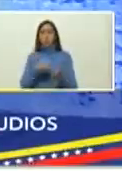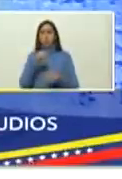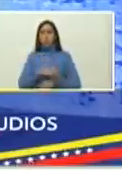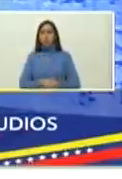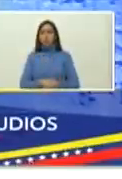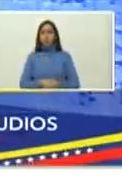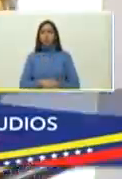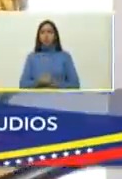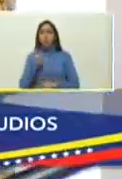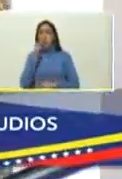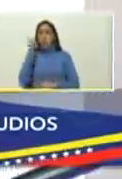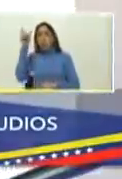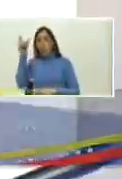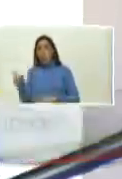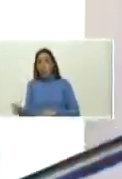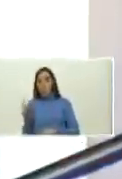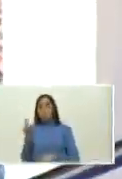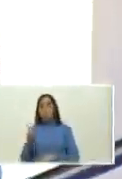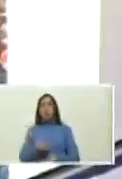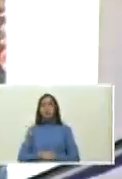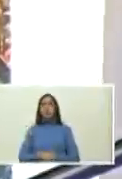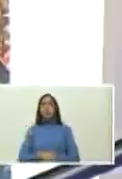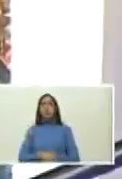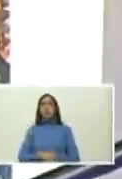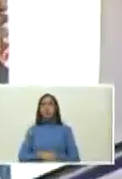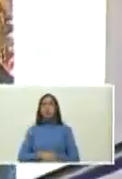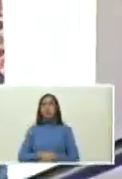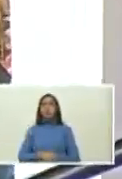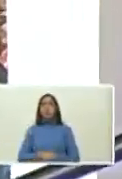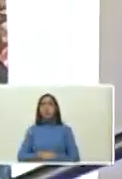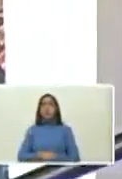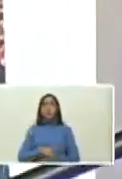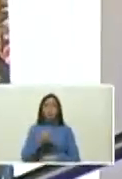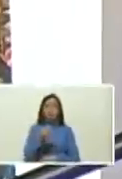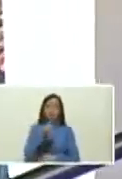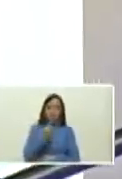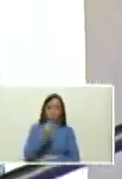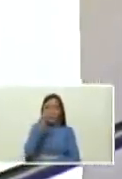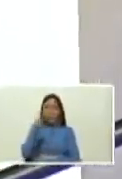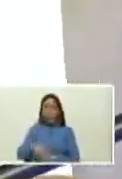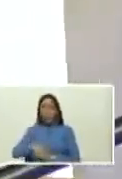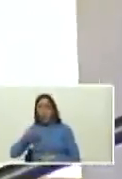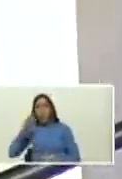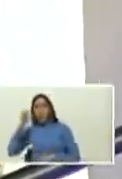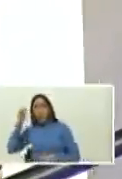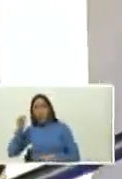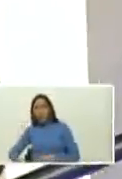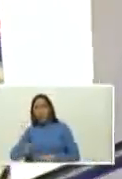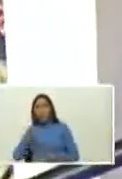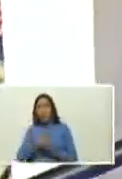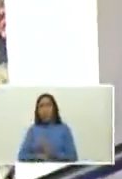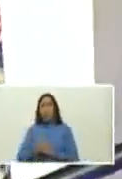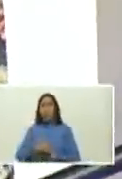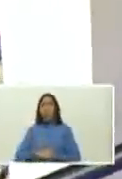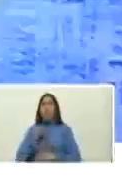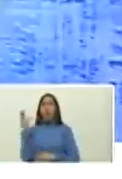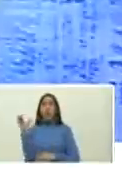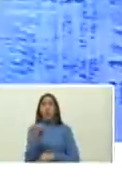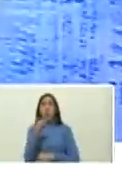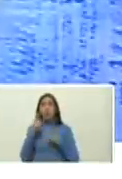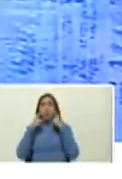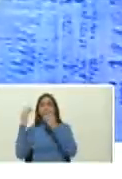Martín el caníbal castellano en la conquista de Guatá desde Colombia